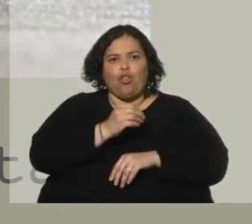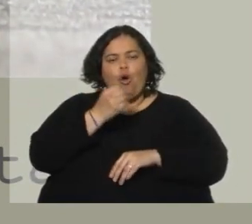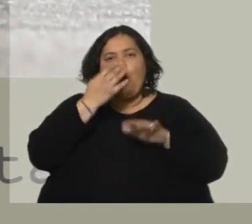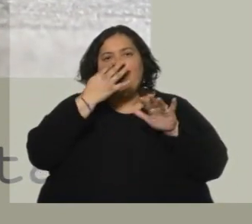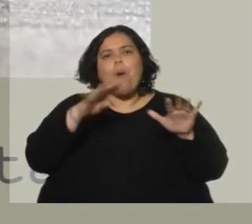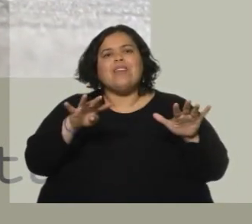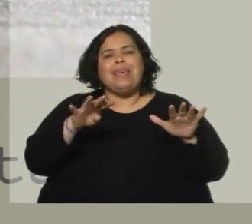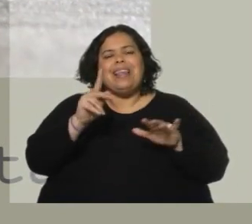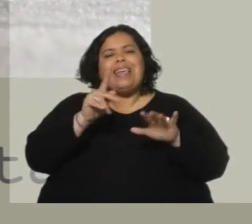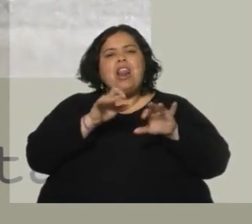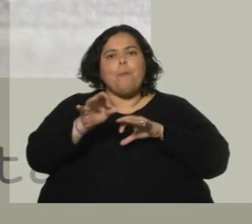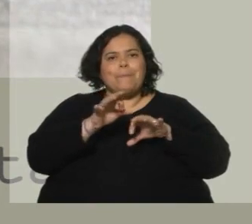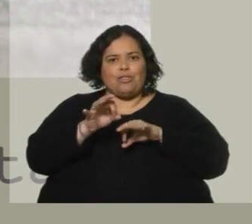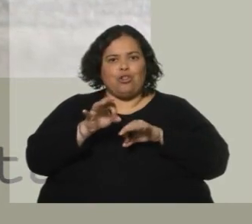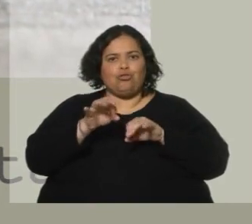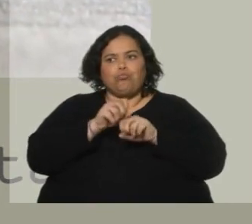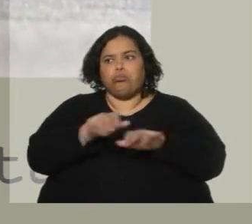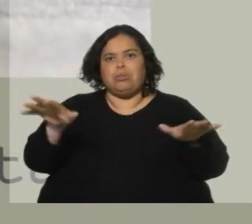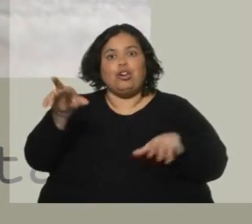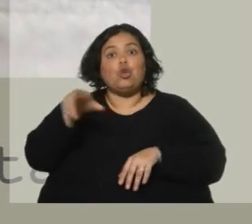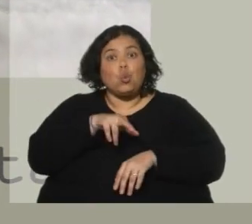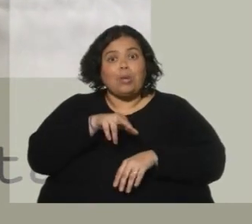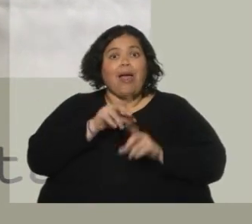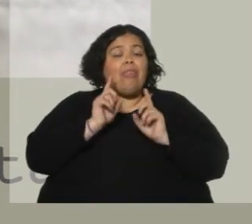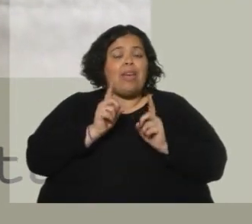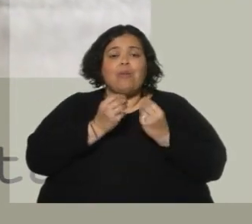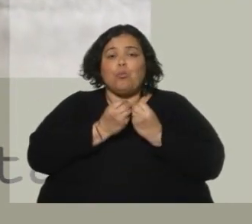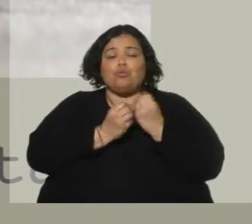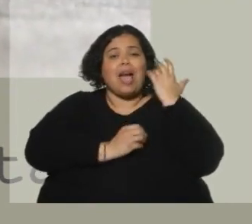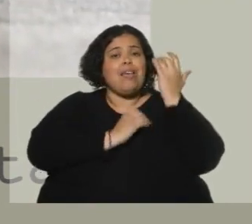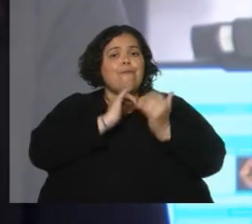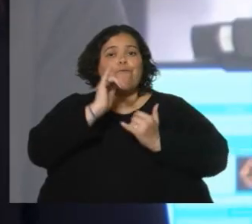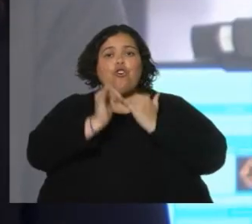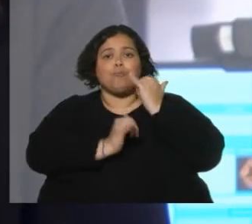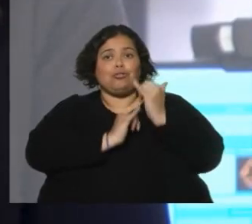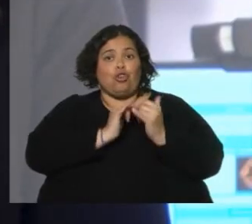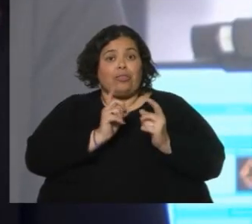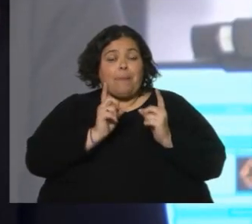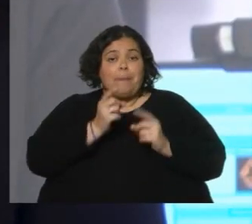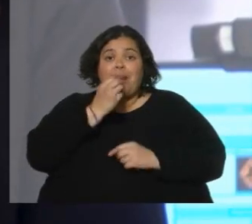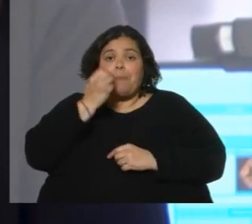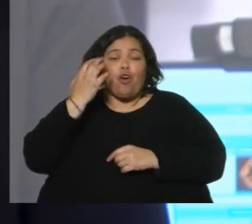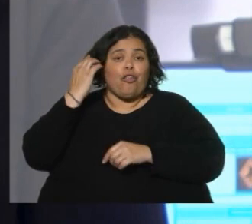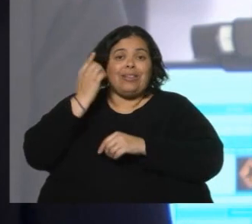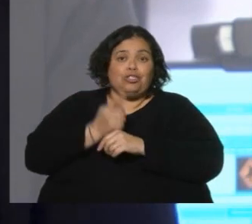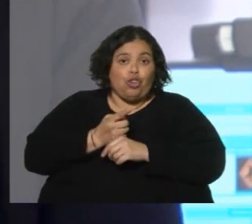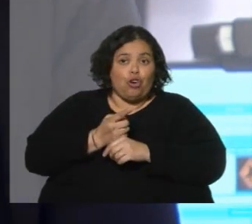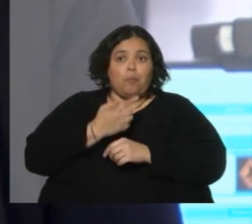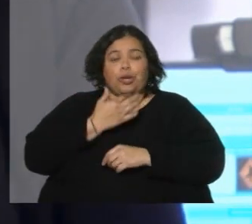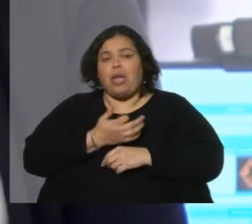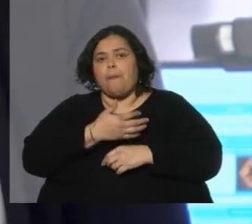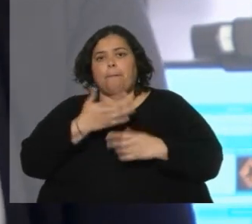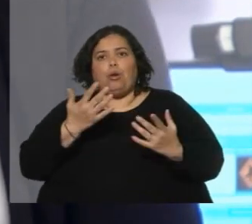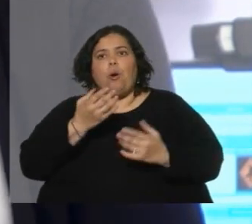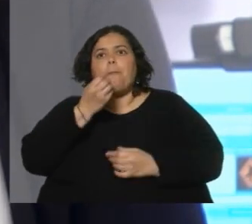aproximadamente, en los cuales se necesita tener mucha información para tomar las mejores decisiones desde el punto de vista, por